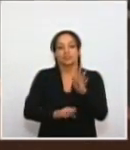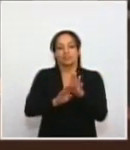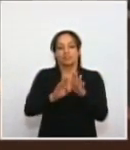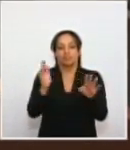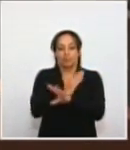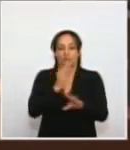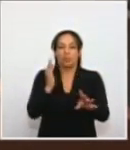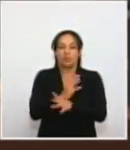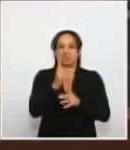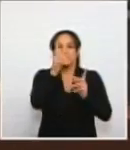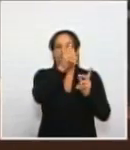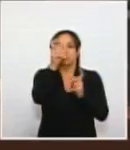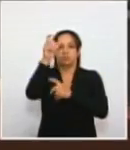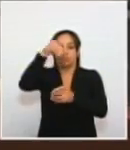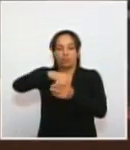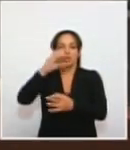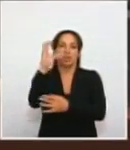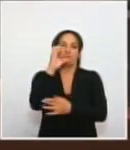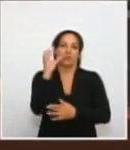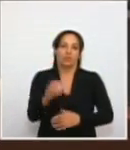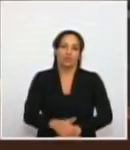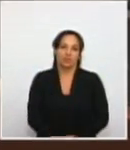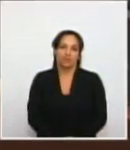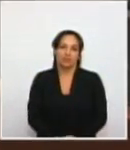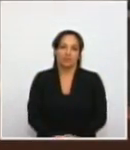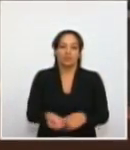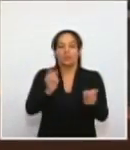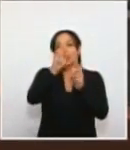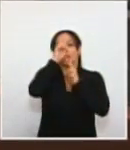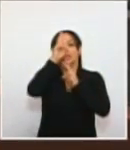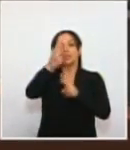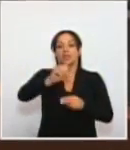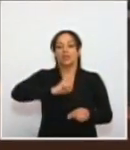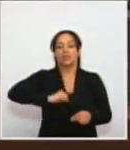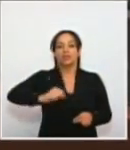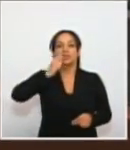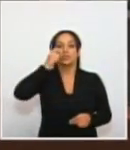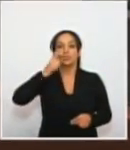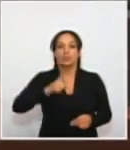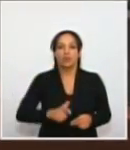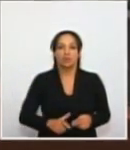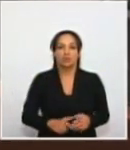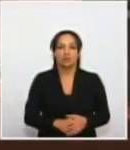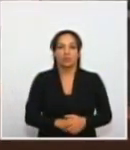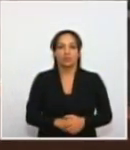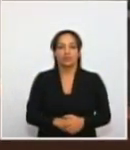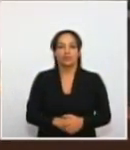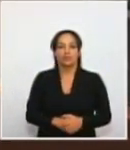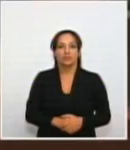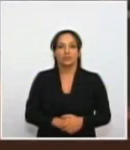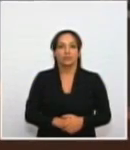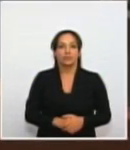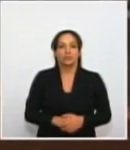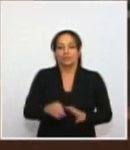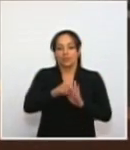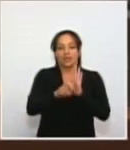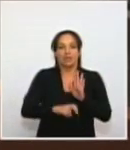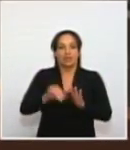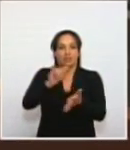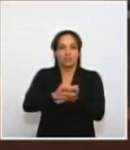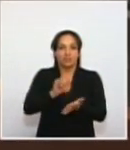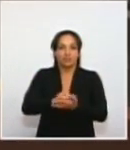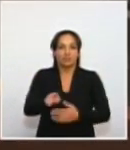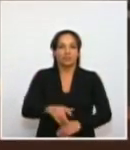del conflicto armado, con el respeto a los derechos humanos en el curso del mismo